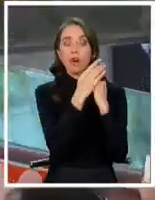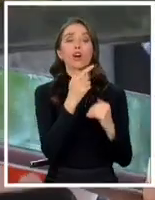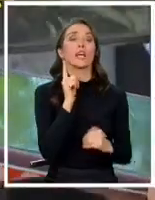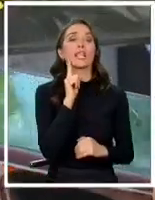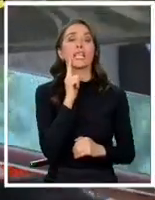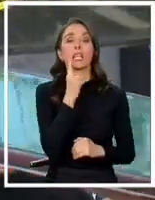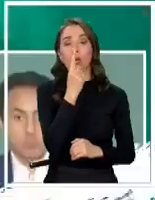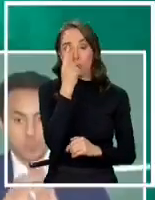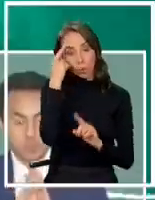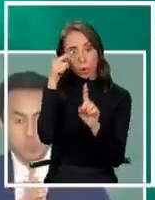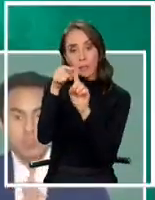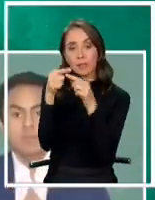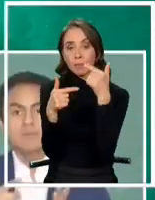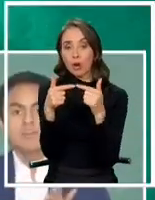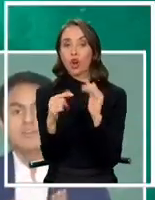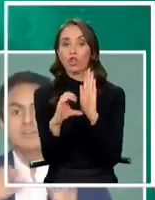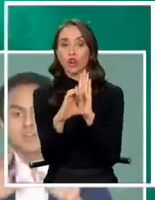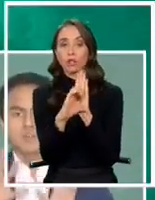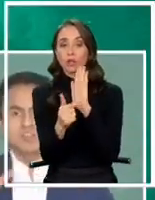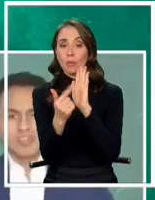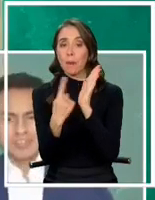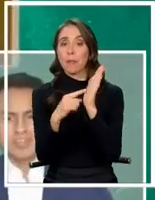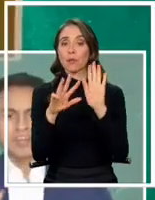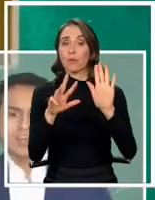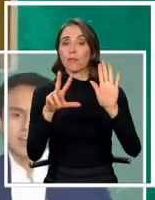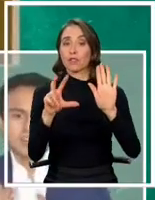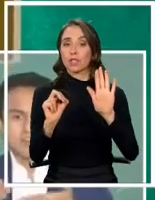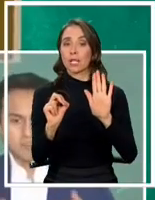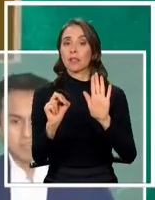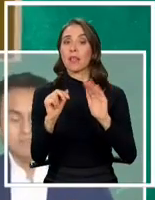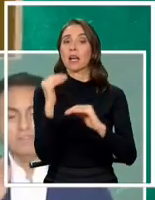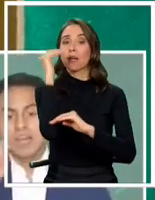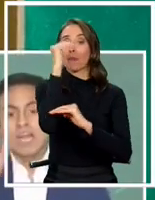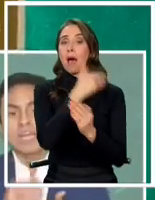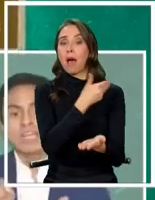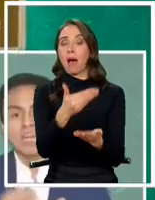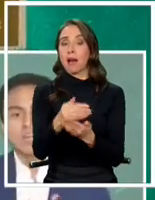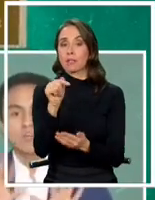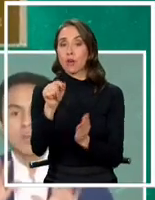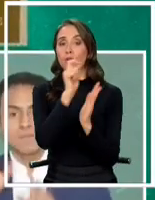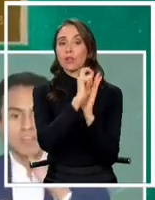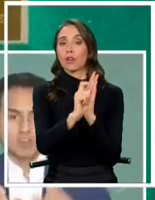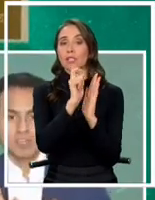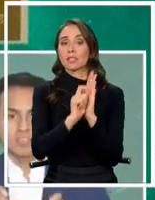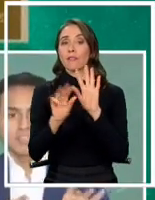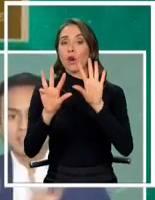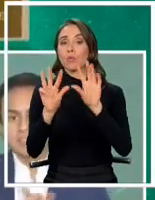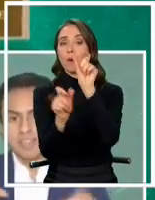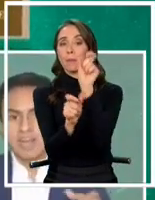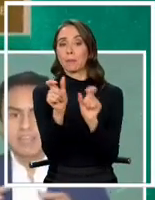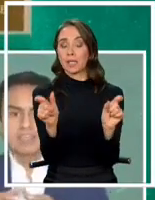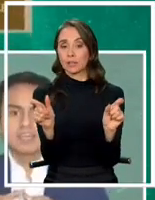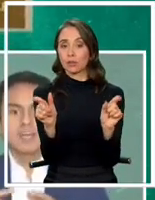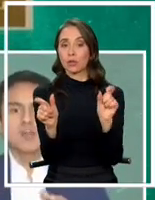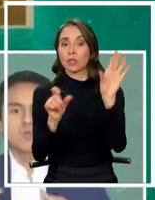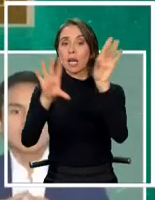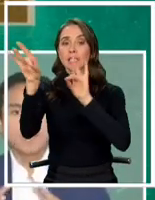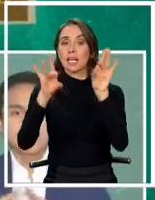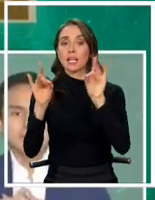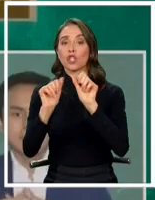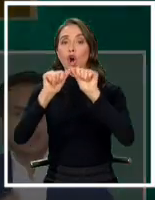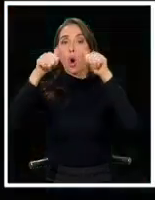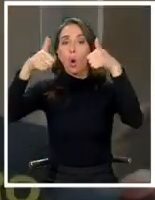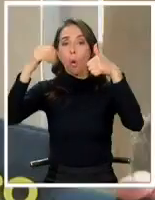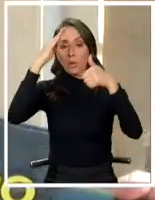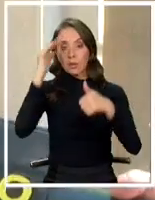intencionalidad política. La constitución de 1980 que nos rige hasta hoy fue escrita por nueve personas designadas por una